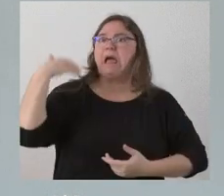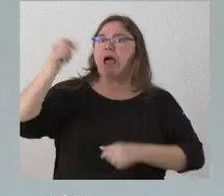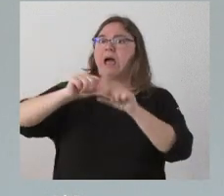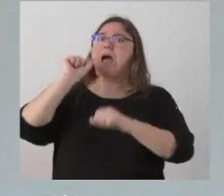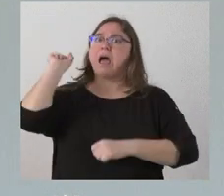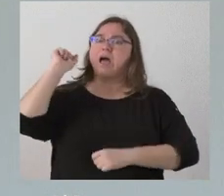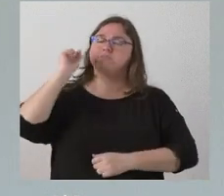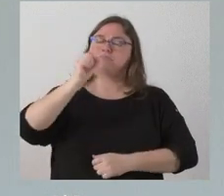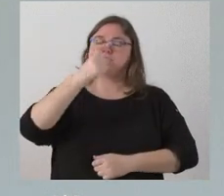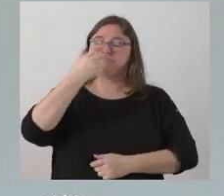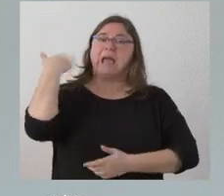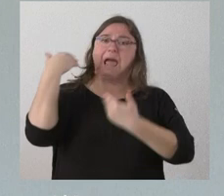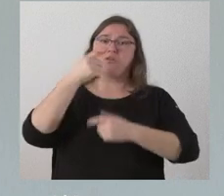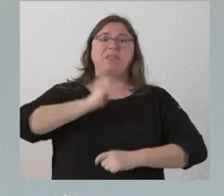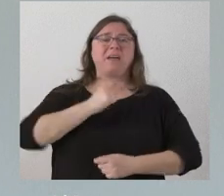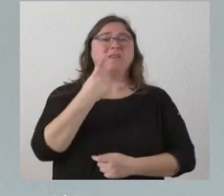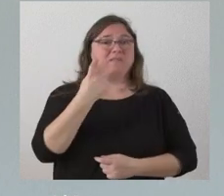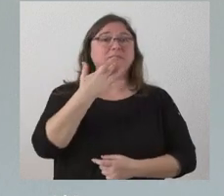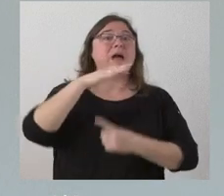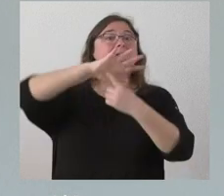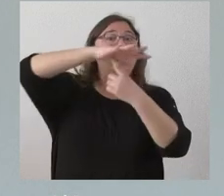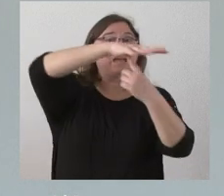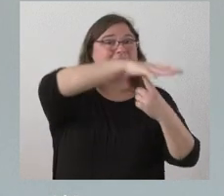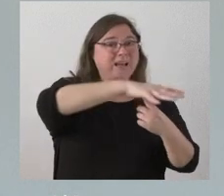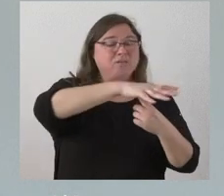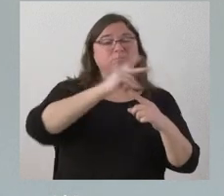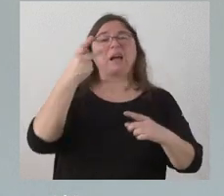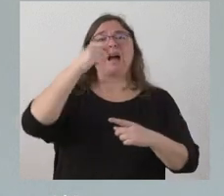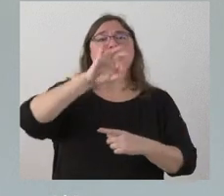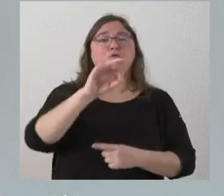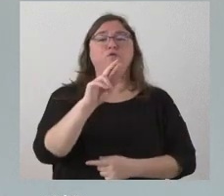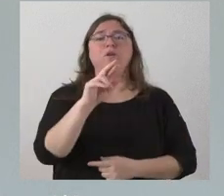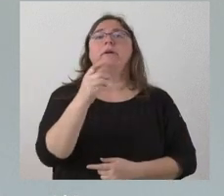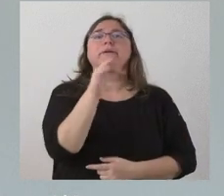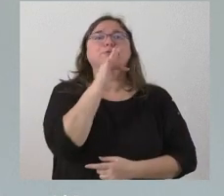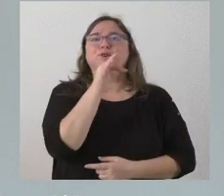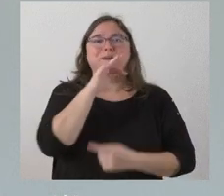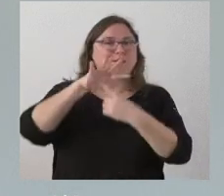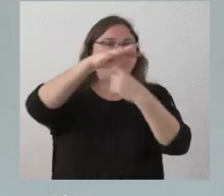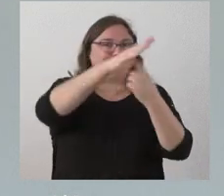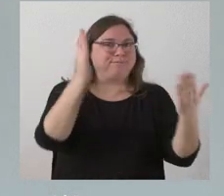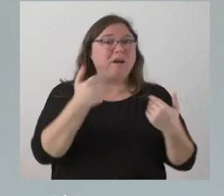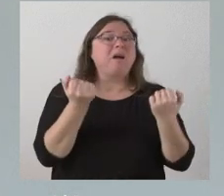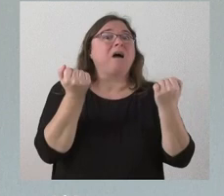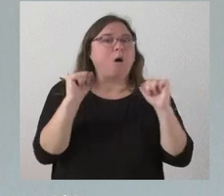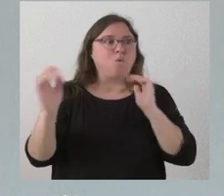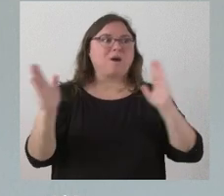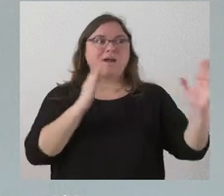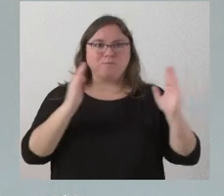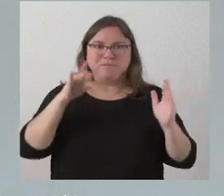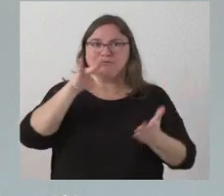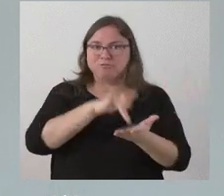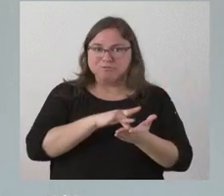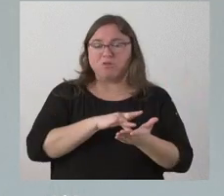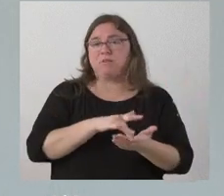en concreto se ha dicho claramente los helicópteros bombarderos Camov están todavía sin poner en servicio a pesar del momento del año que estamos